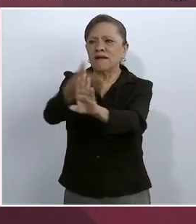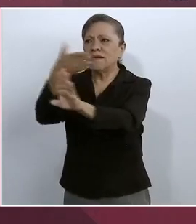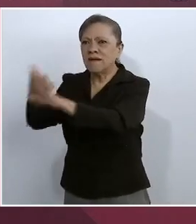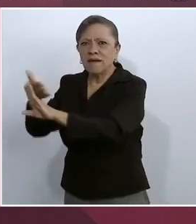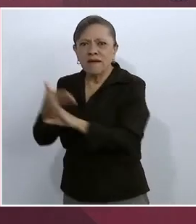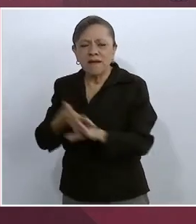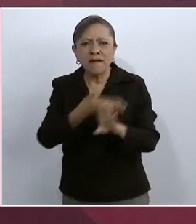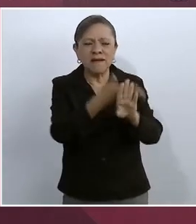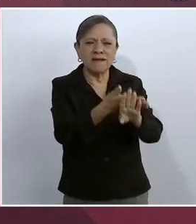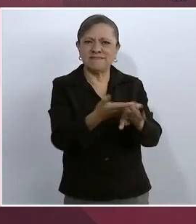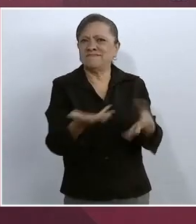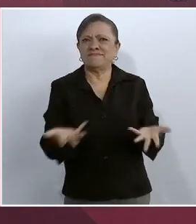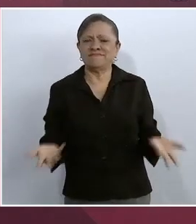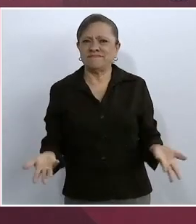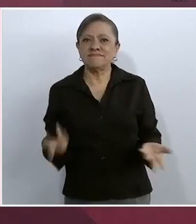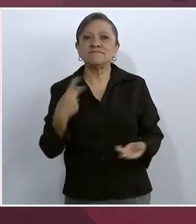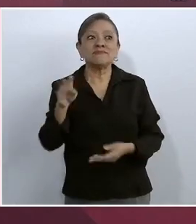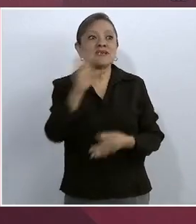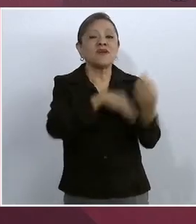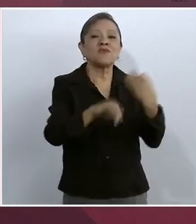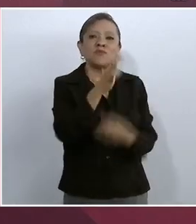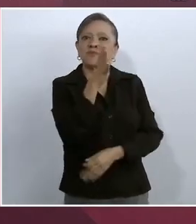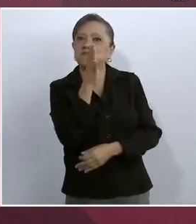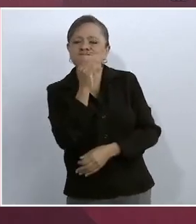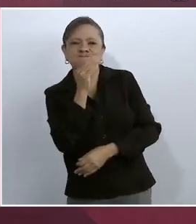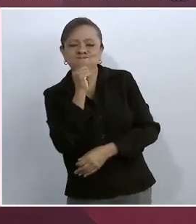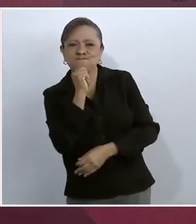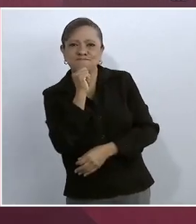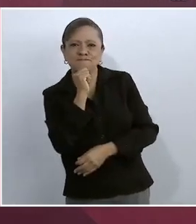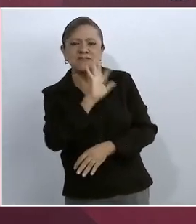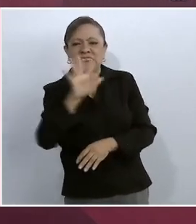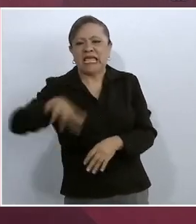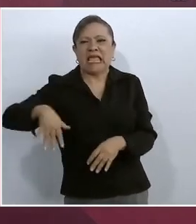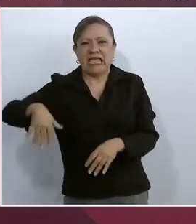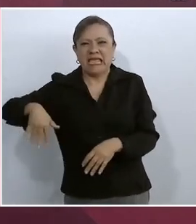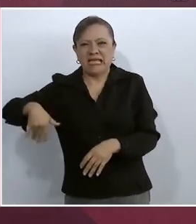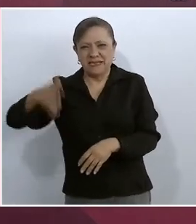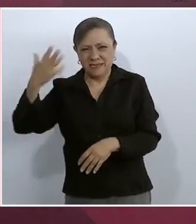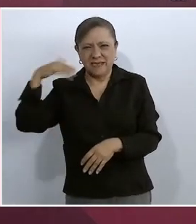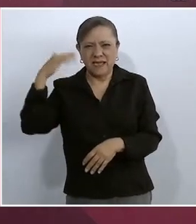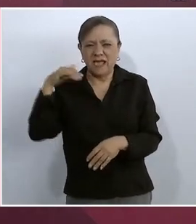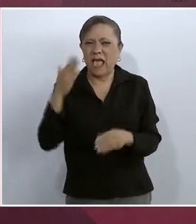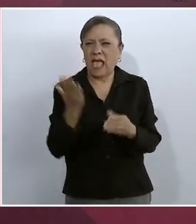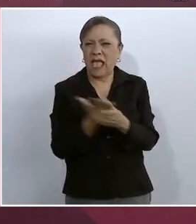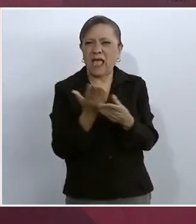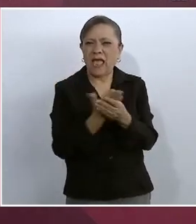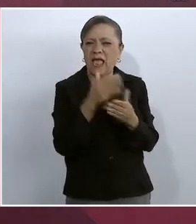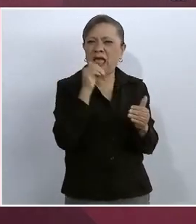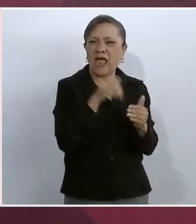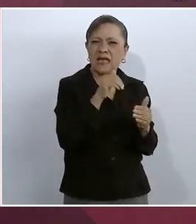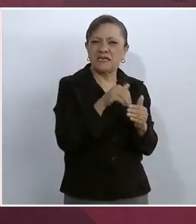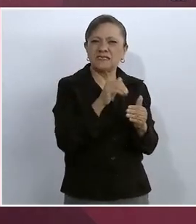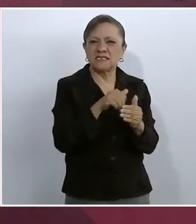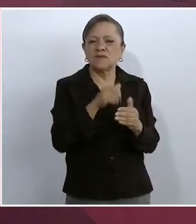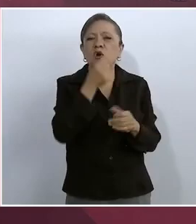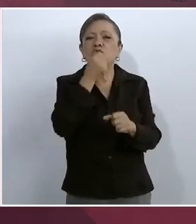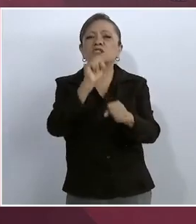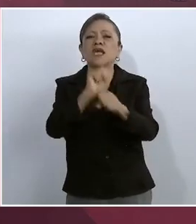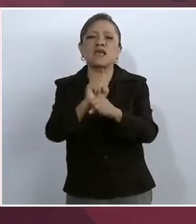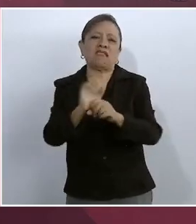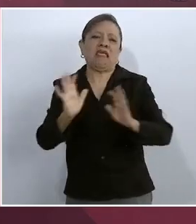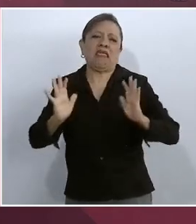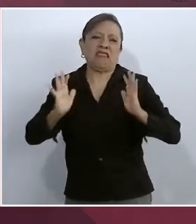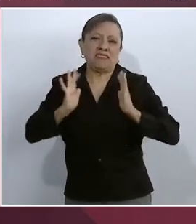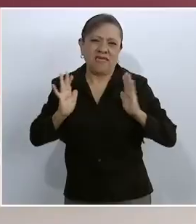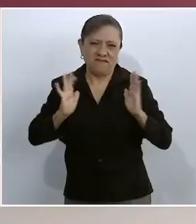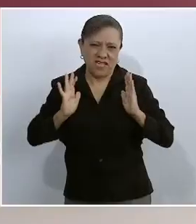hackearon los archivos de la Secretaría de la Defensa y decían que venía un bombazo